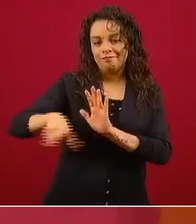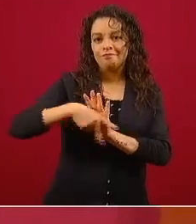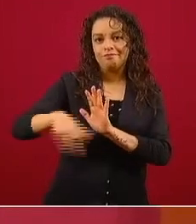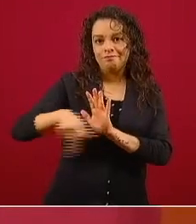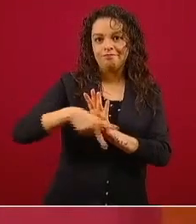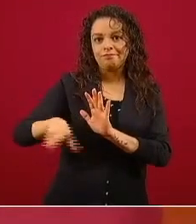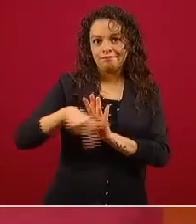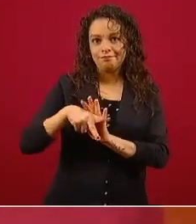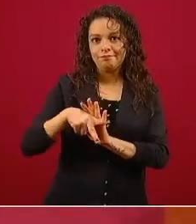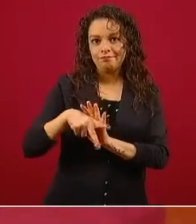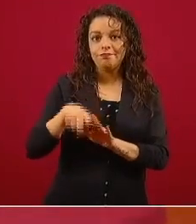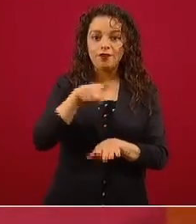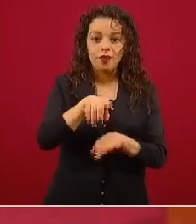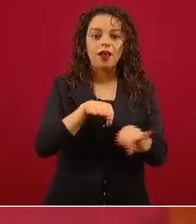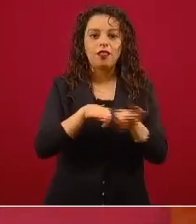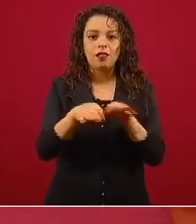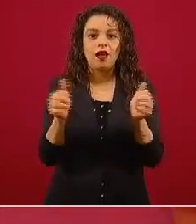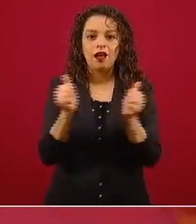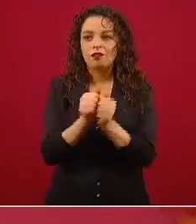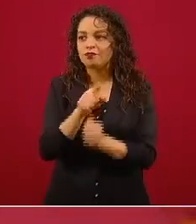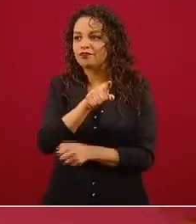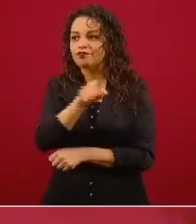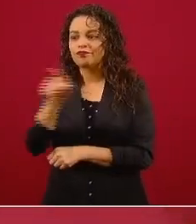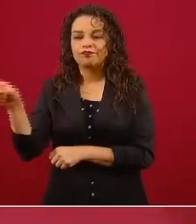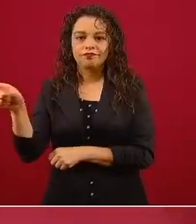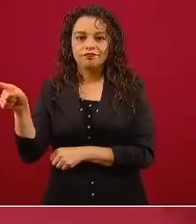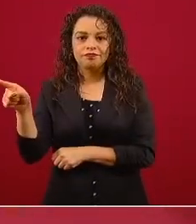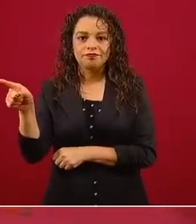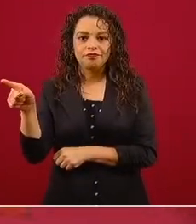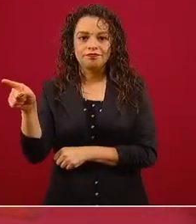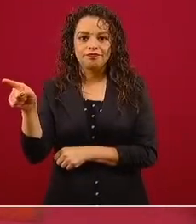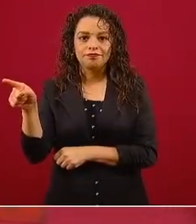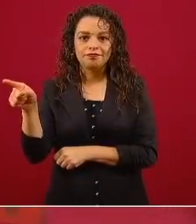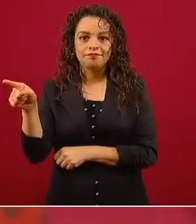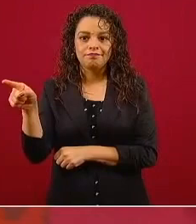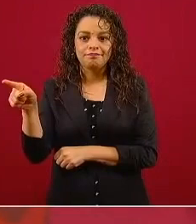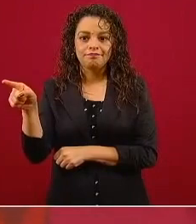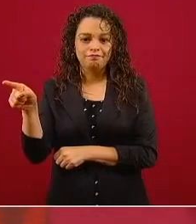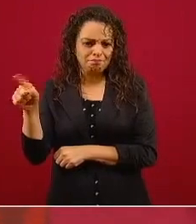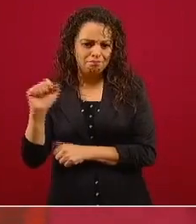que ayuden en algo.